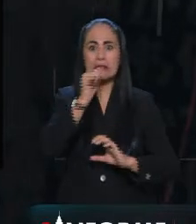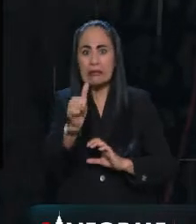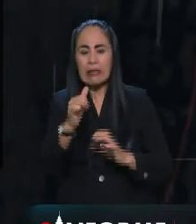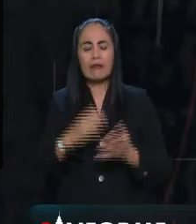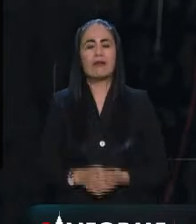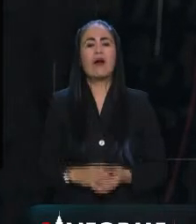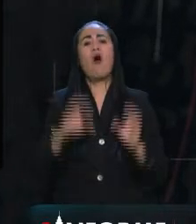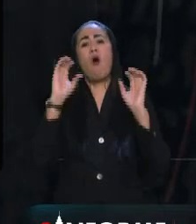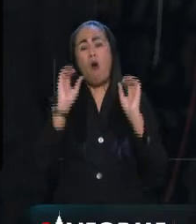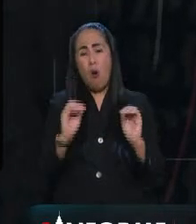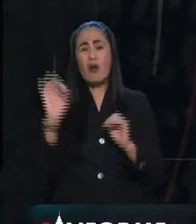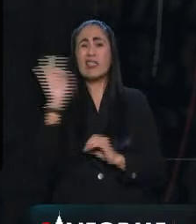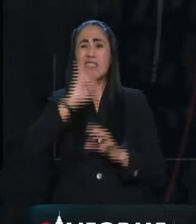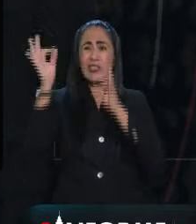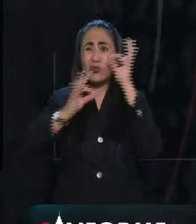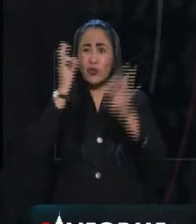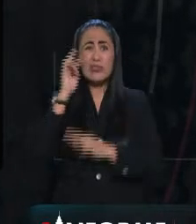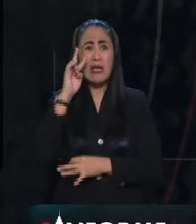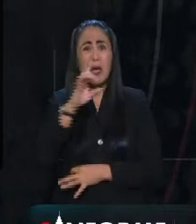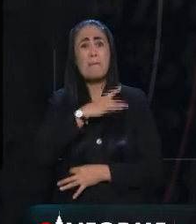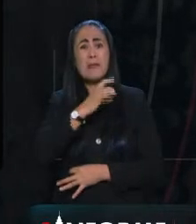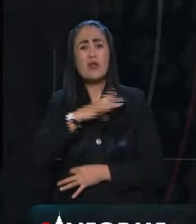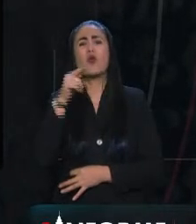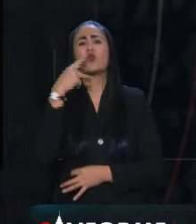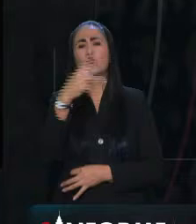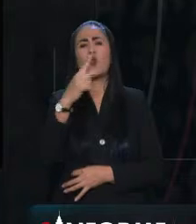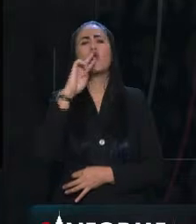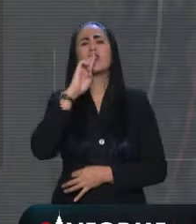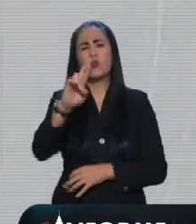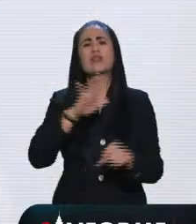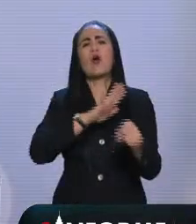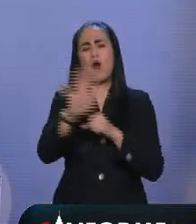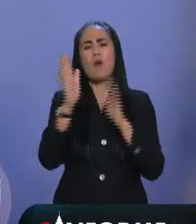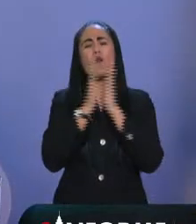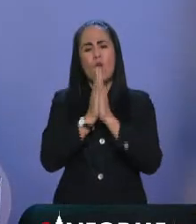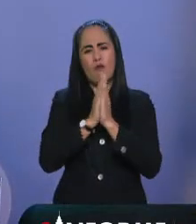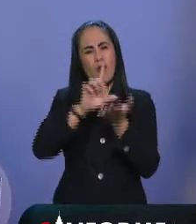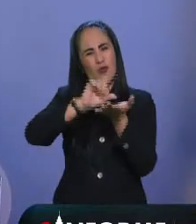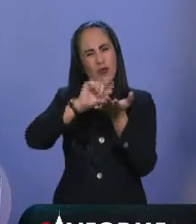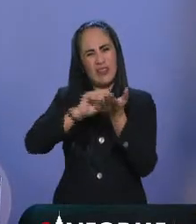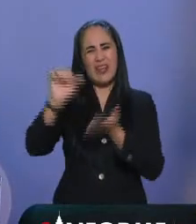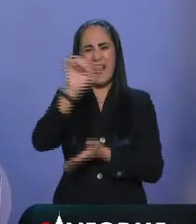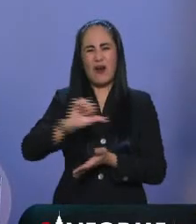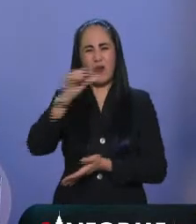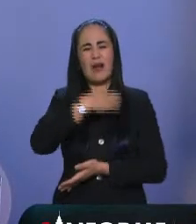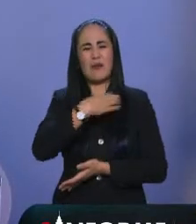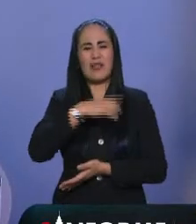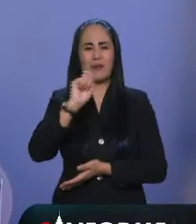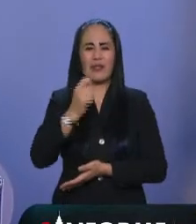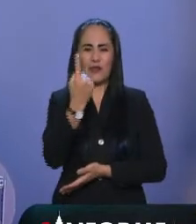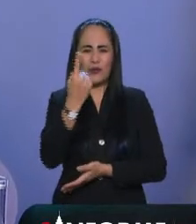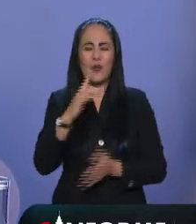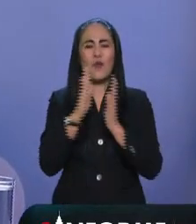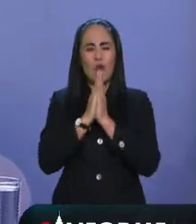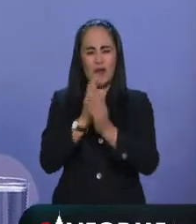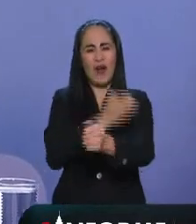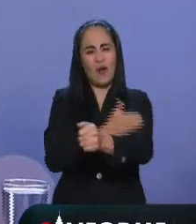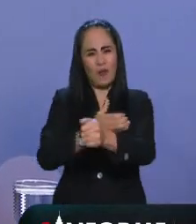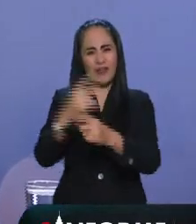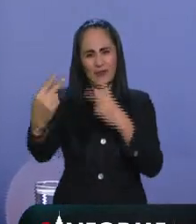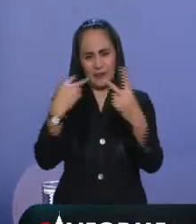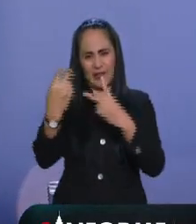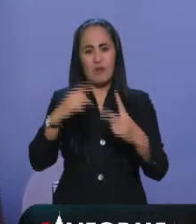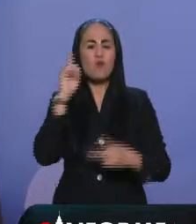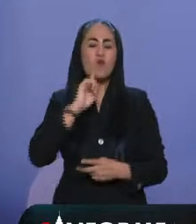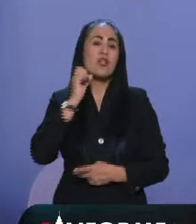temor por las noticias. Háganos saber cuál es su respuesta en nuestra cuenta de Twitter, arroba capitalyombajo21 y acompáñenos porque también vamos a hablar con la